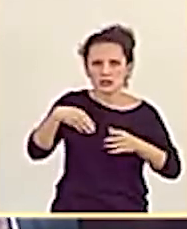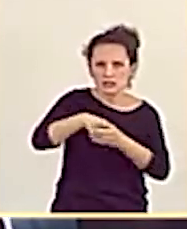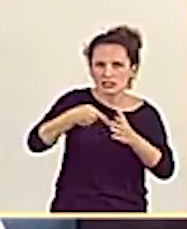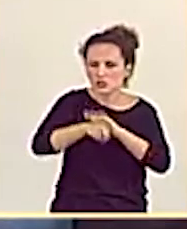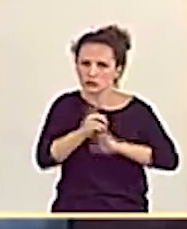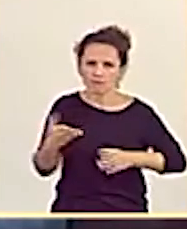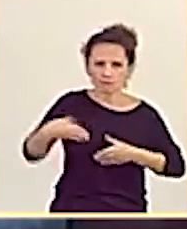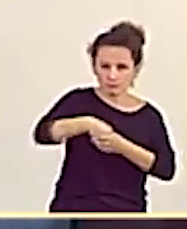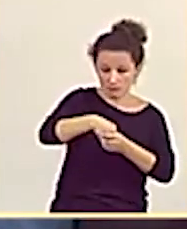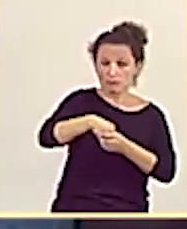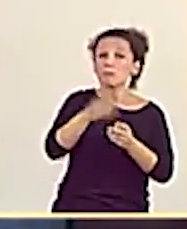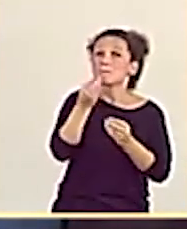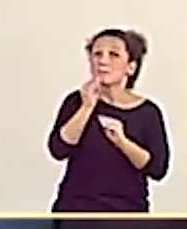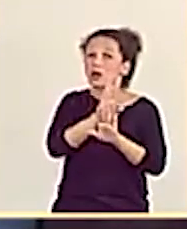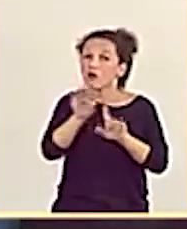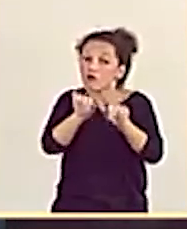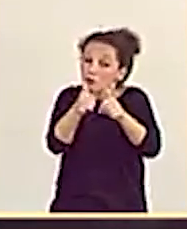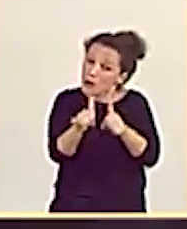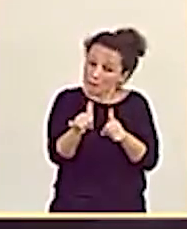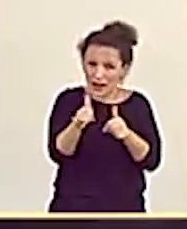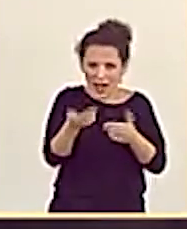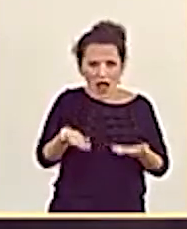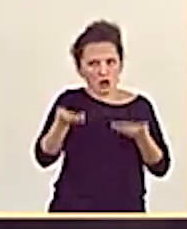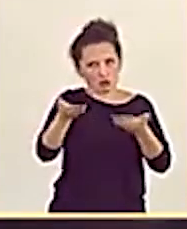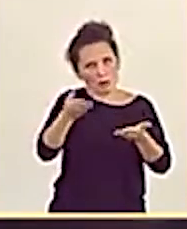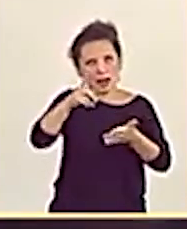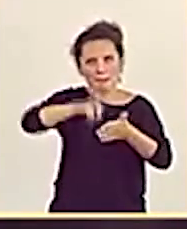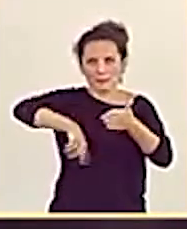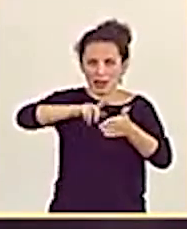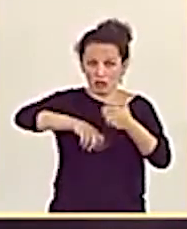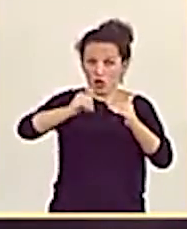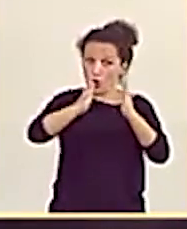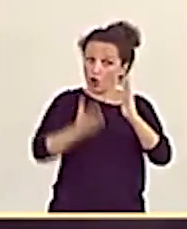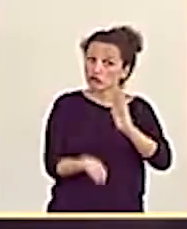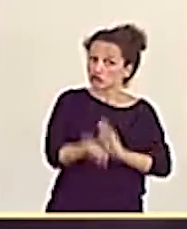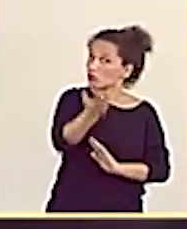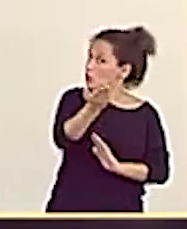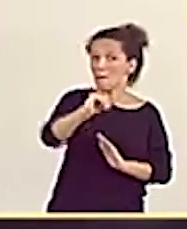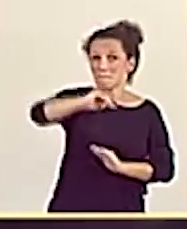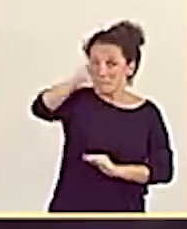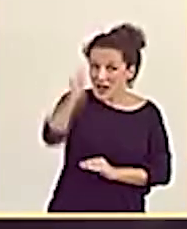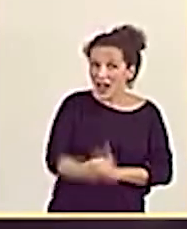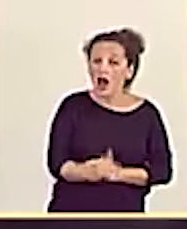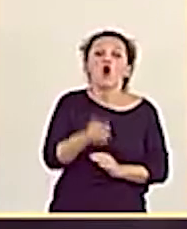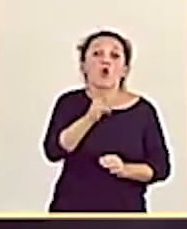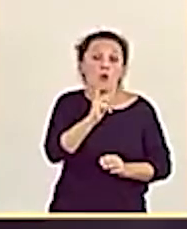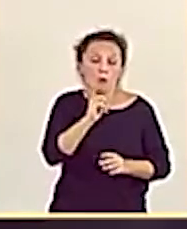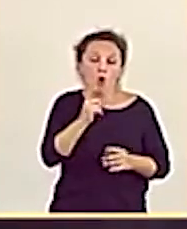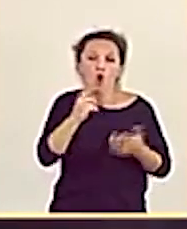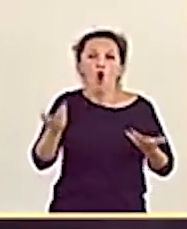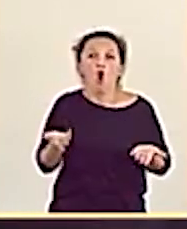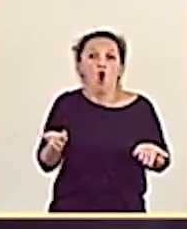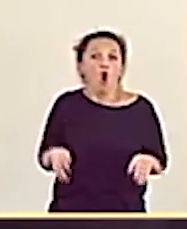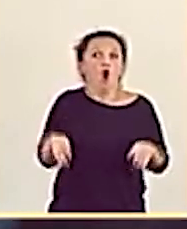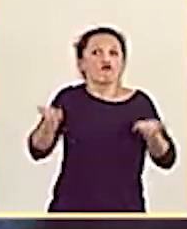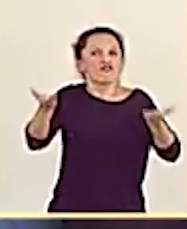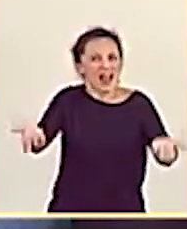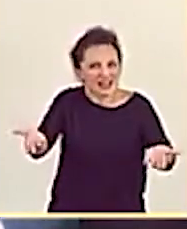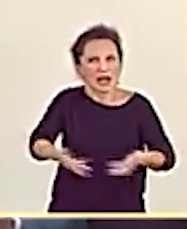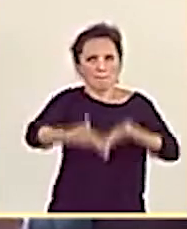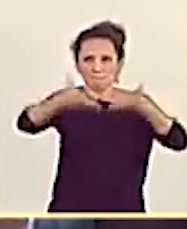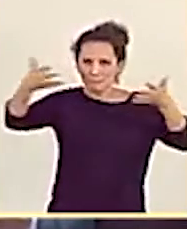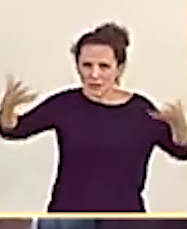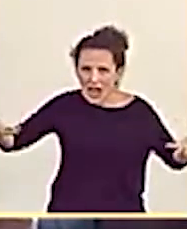La mejor manera de contribuir a que el alquiler no solo suba, sino que baje, es ampliar la oferta, bajar la tributación,